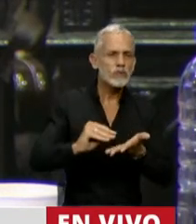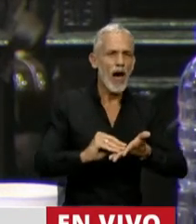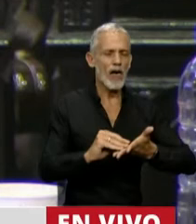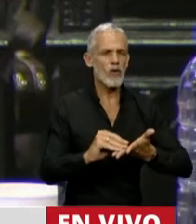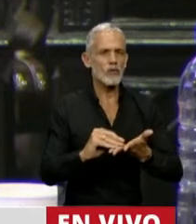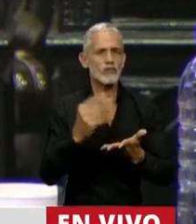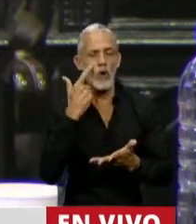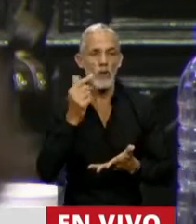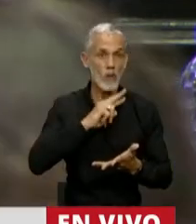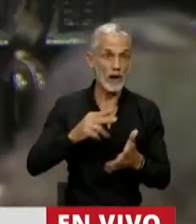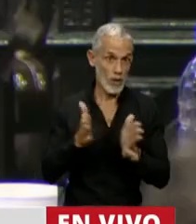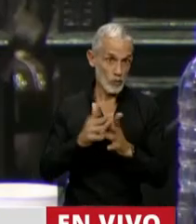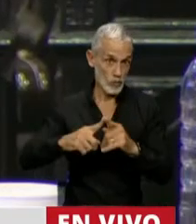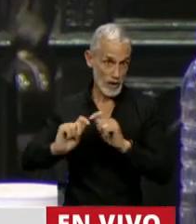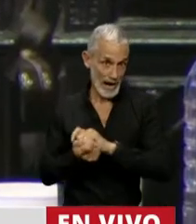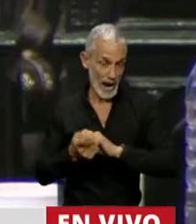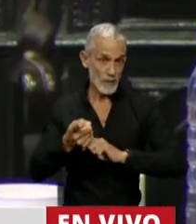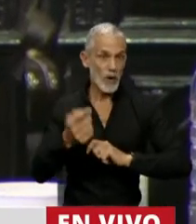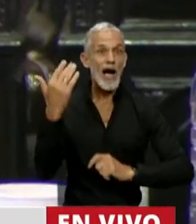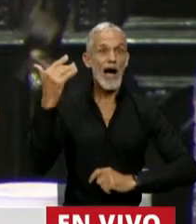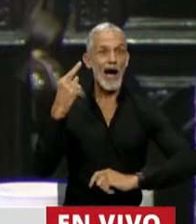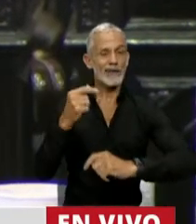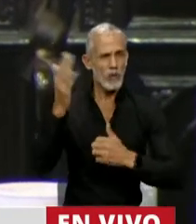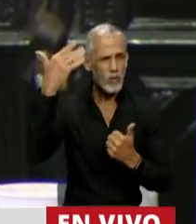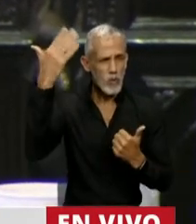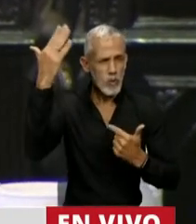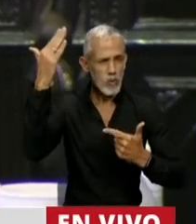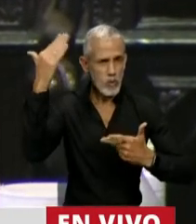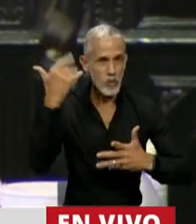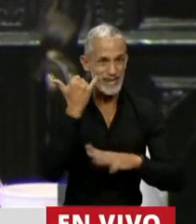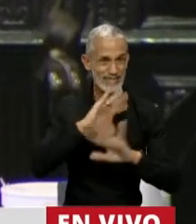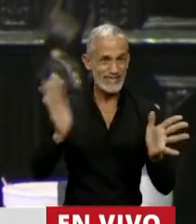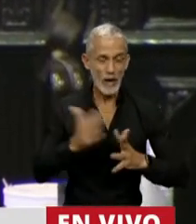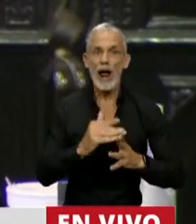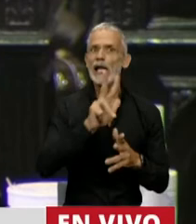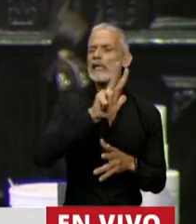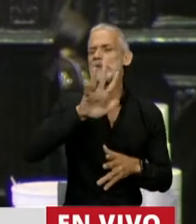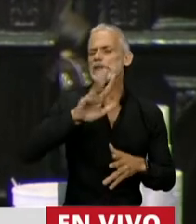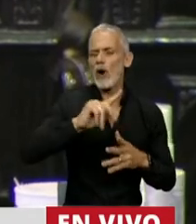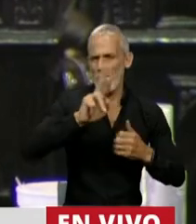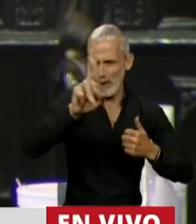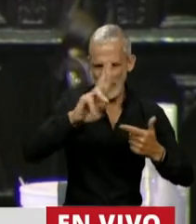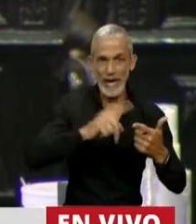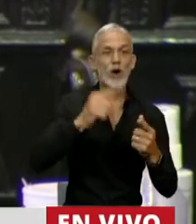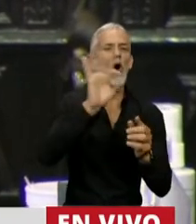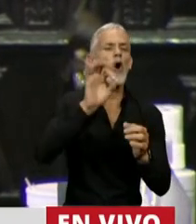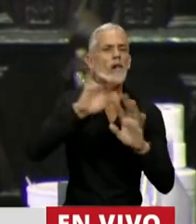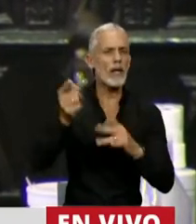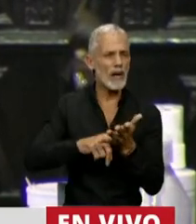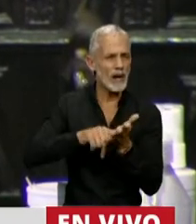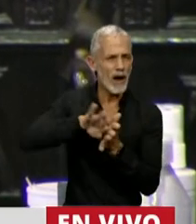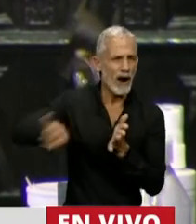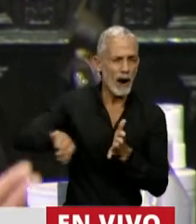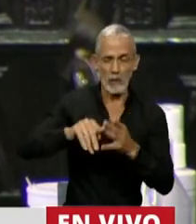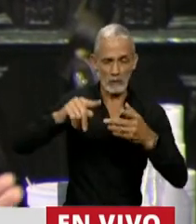diputadas de Juntos por el Cambio, que hicieron uso de la palabra, ya sea para las 30 y pico de cuestiones de privilegio o para las